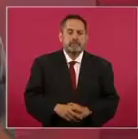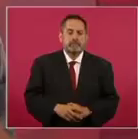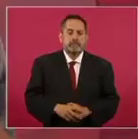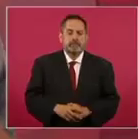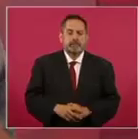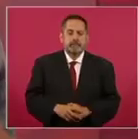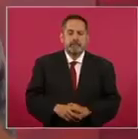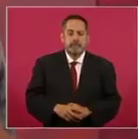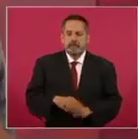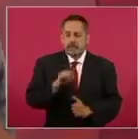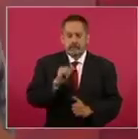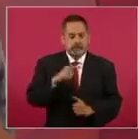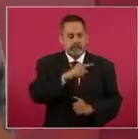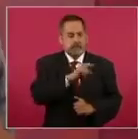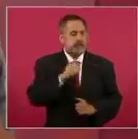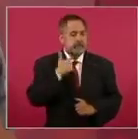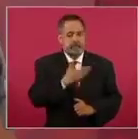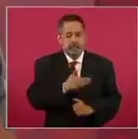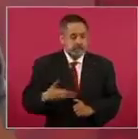expresidente.